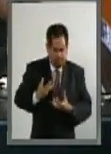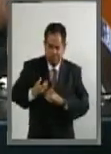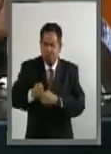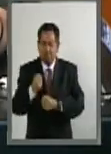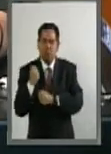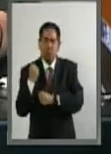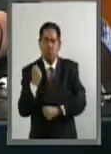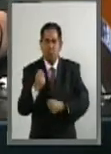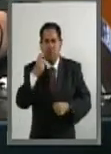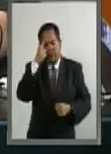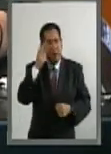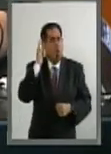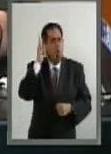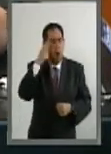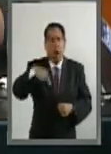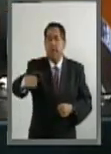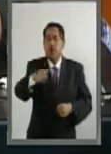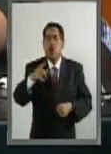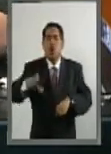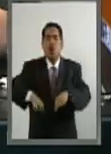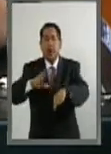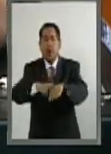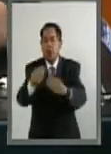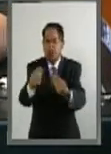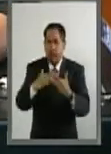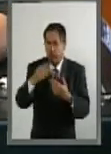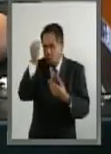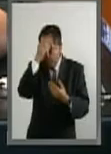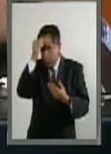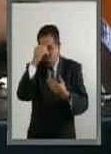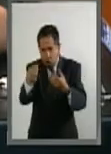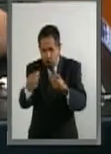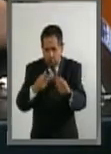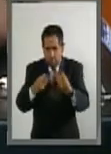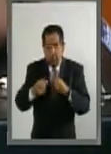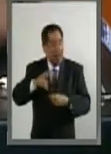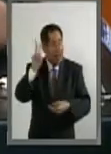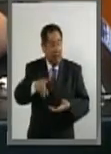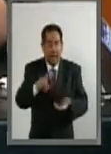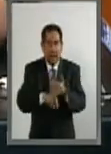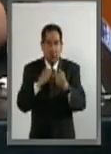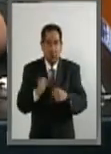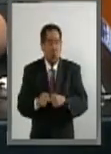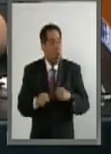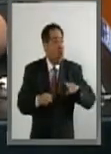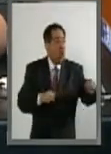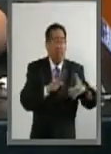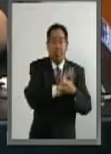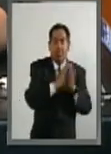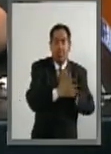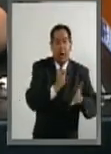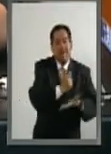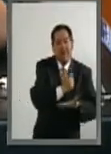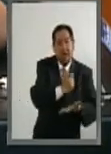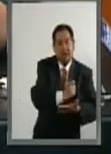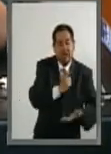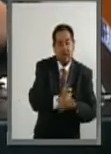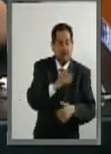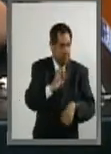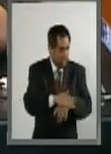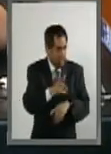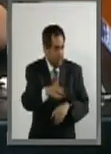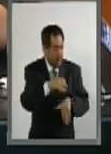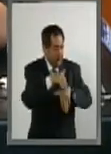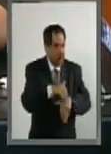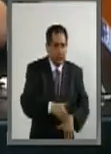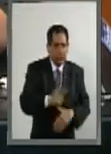esperando la opinión de los gobernadores que seguramente están sufriendo amenazas de la delincuencia organizada por no ponerse en